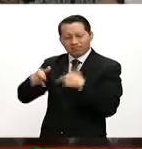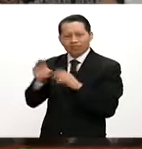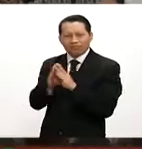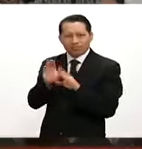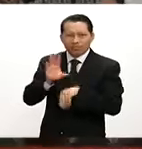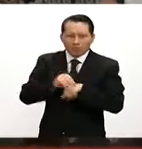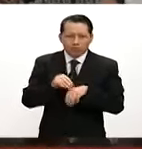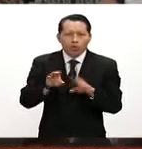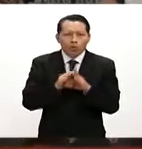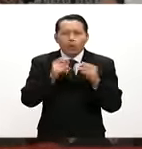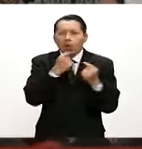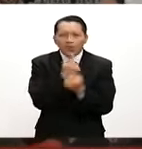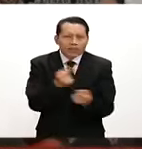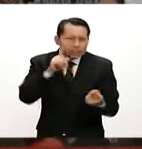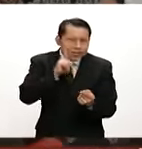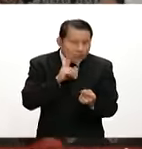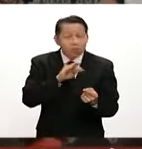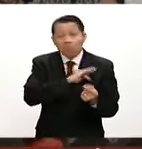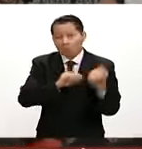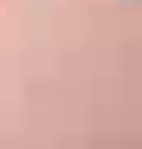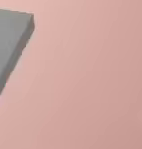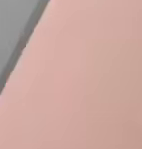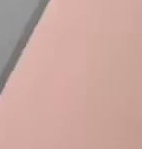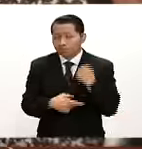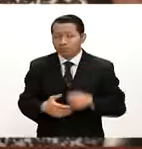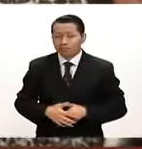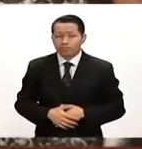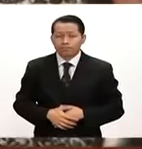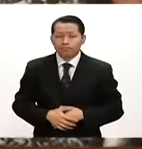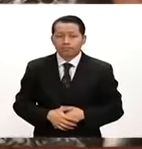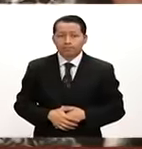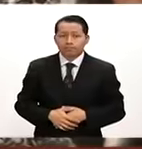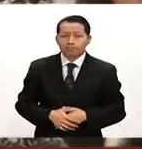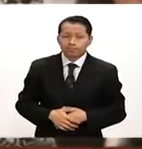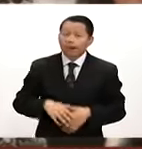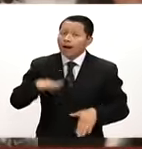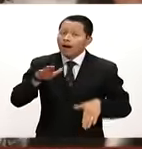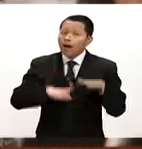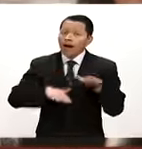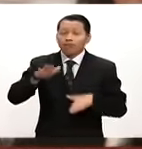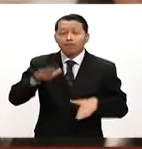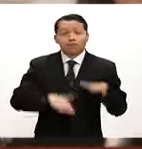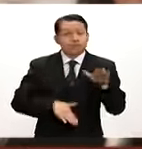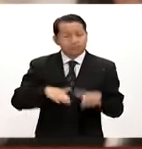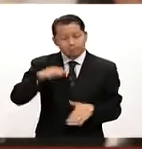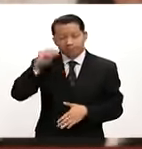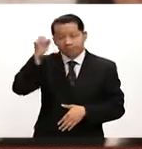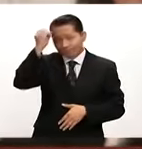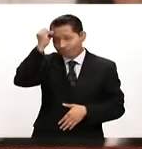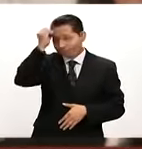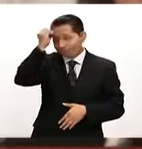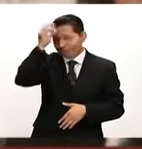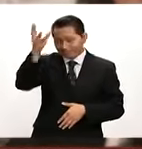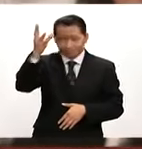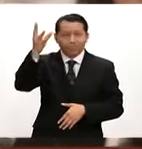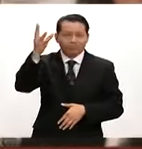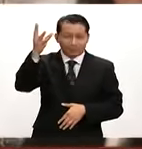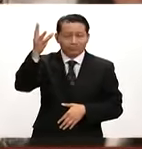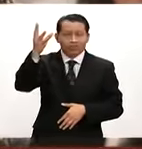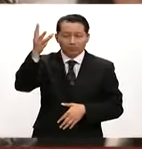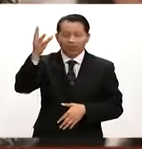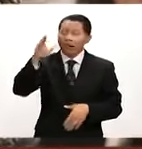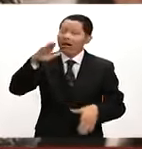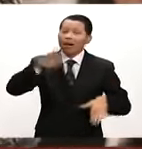incluso que las niñas se embarazaran. A veces se nos olvida, a veces